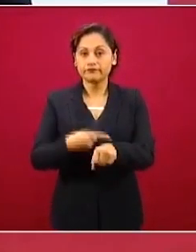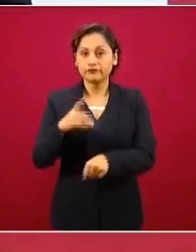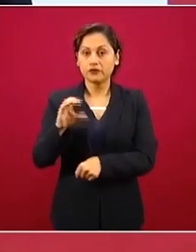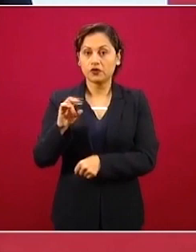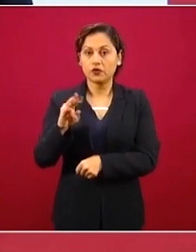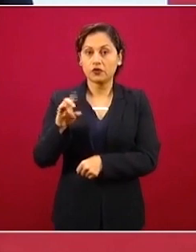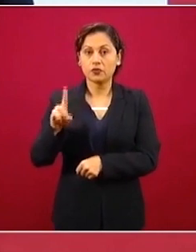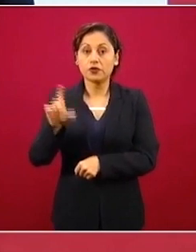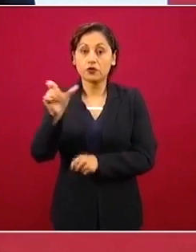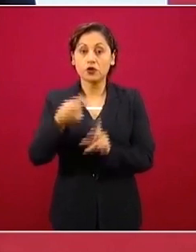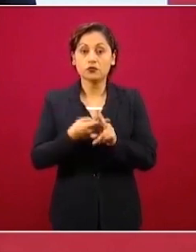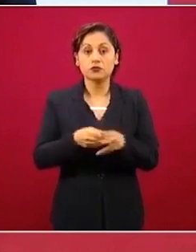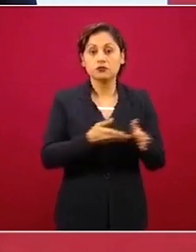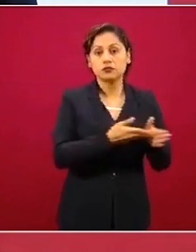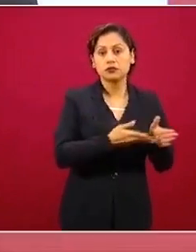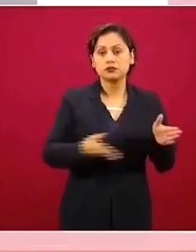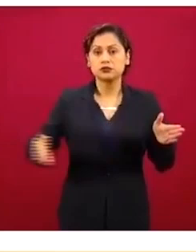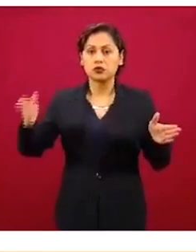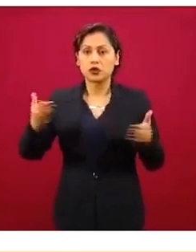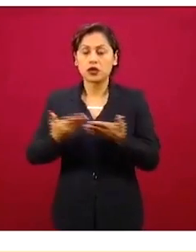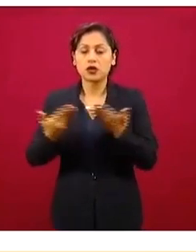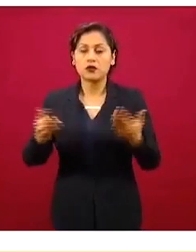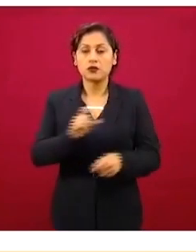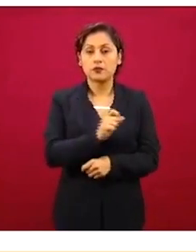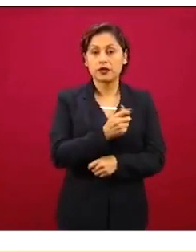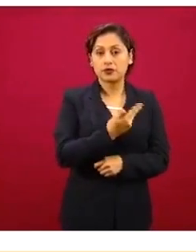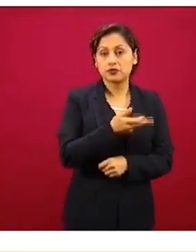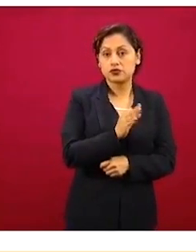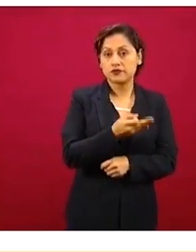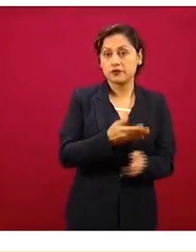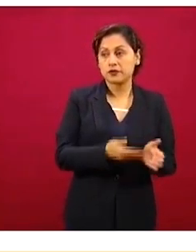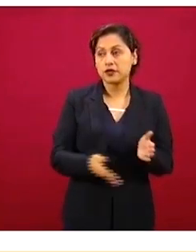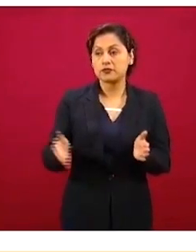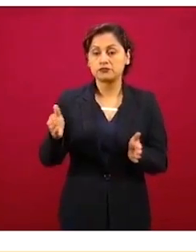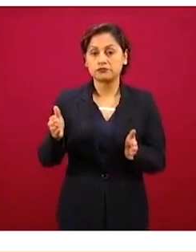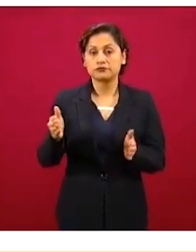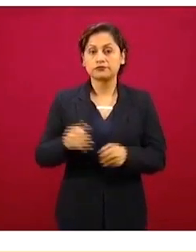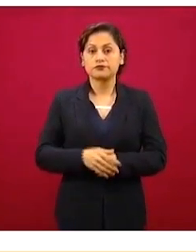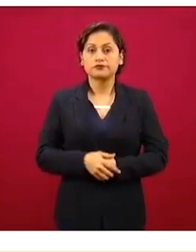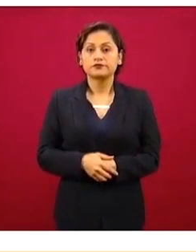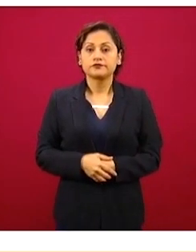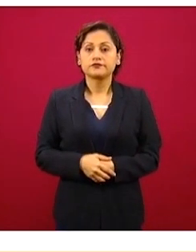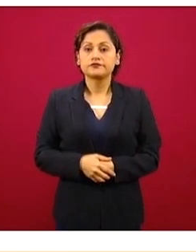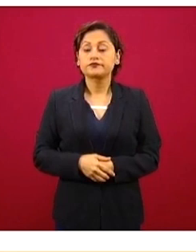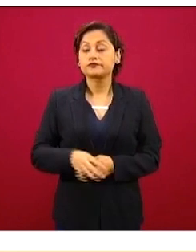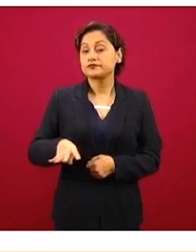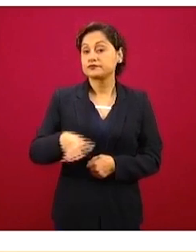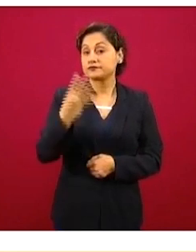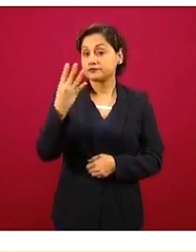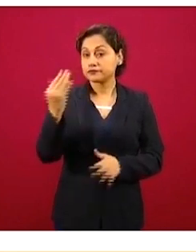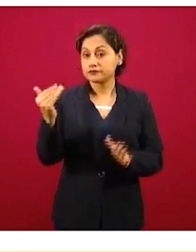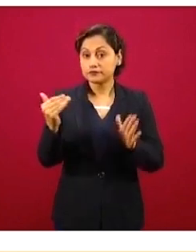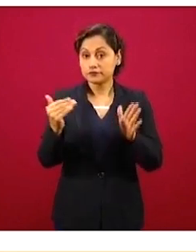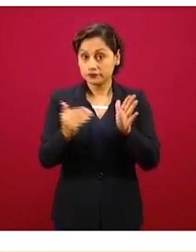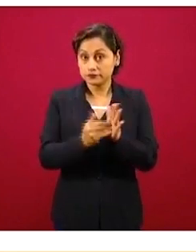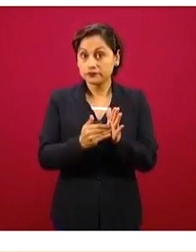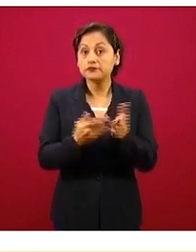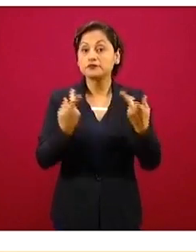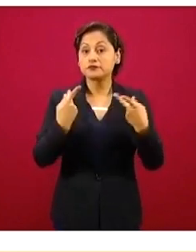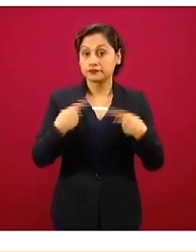Y 14 mil de estas son, representan gruesamente un poco más de la cuarta parte,